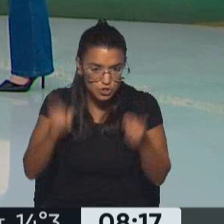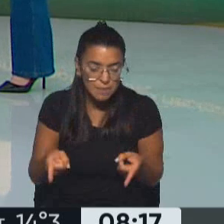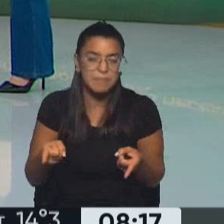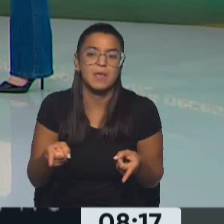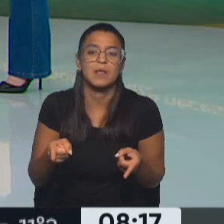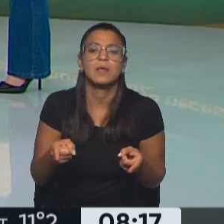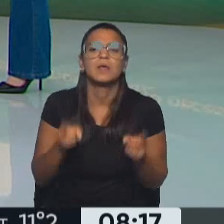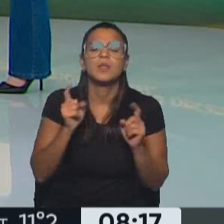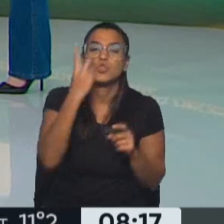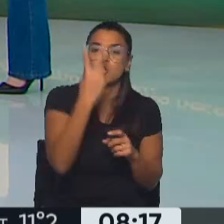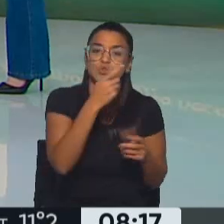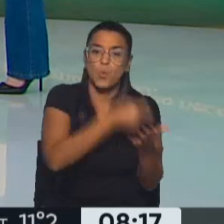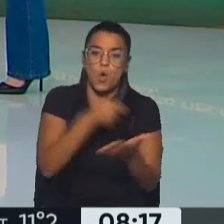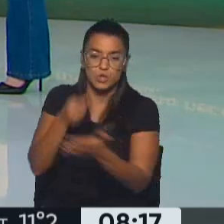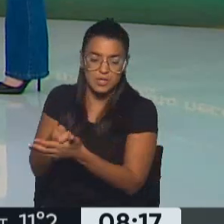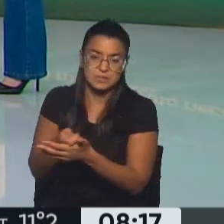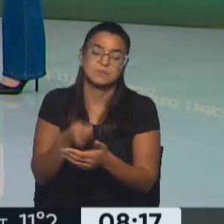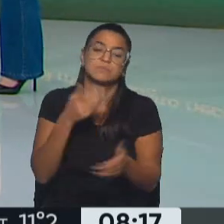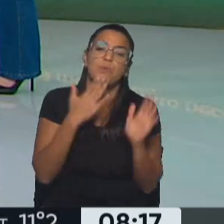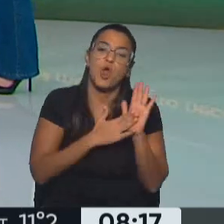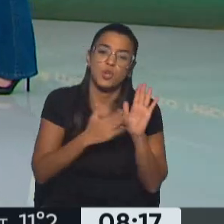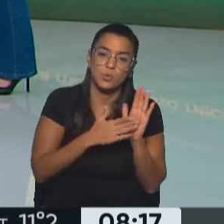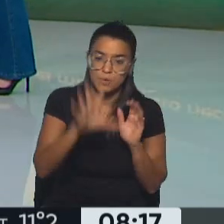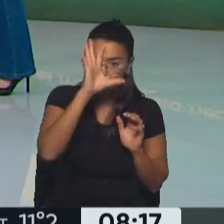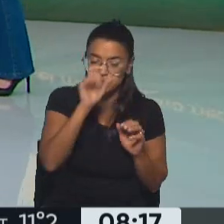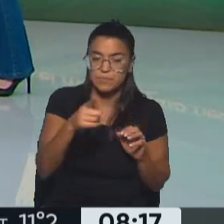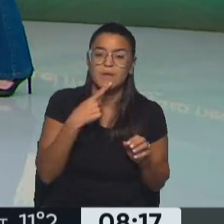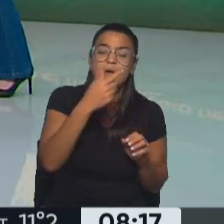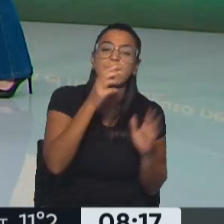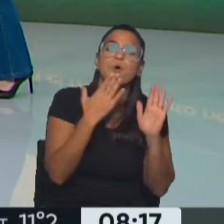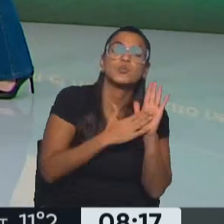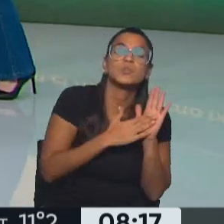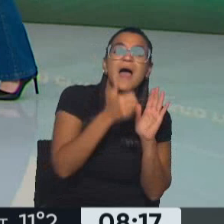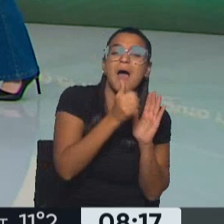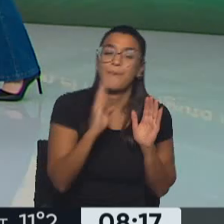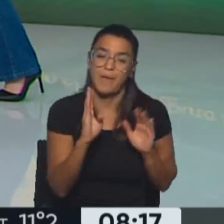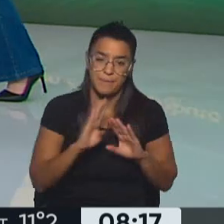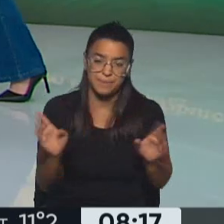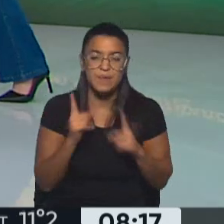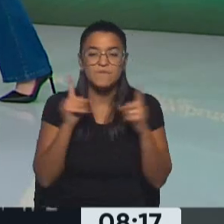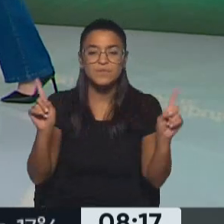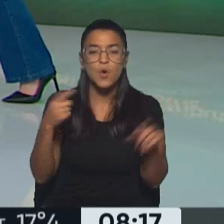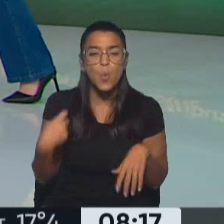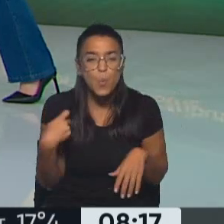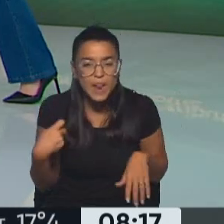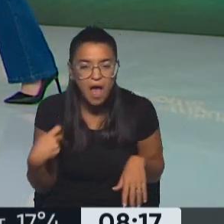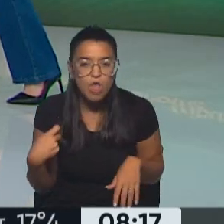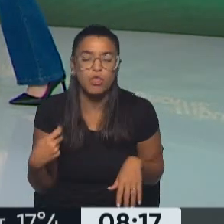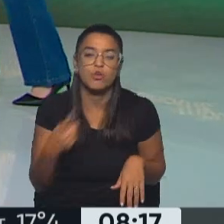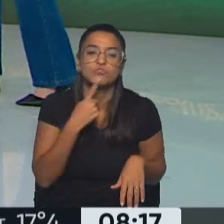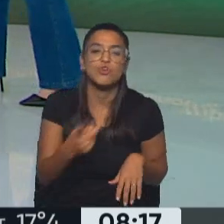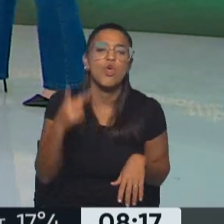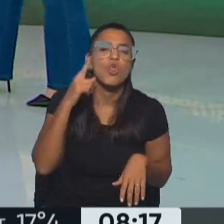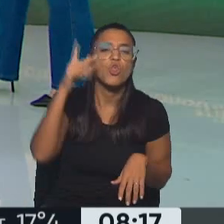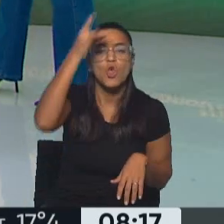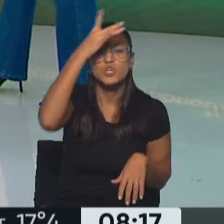también es en dos cuotas monotributistas, recordemos categoría A y B, distinto es el caso de los jubilados que son 12